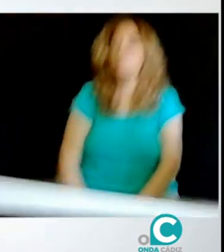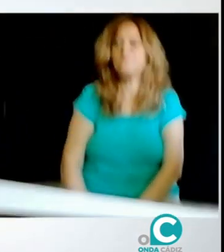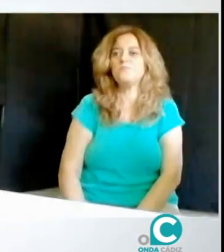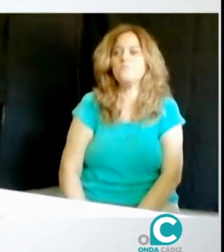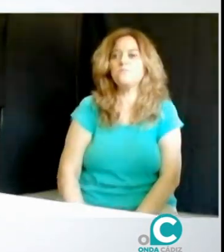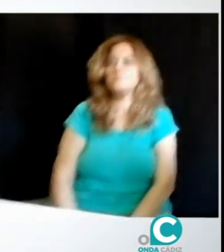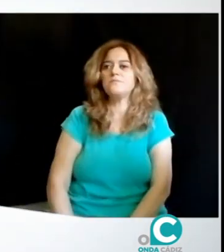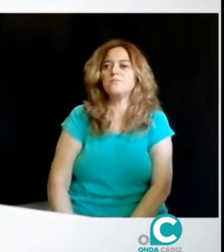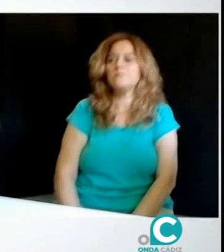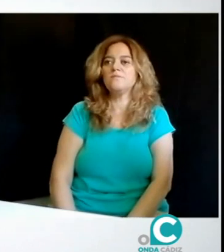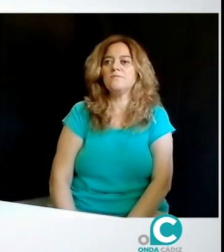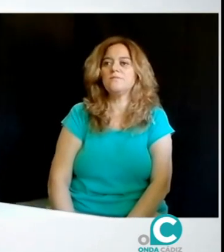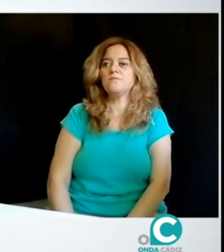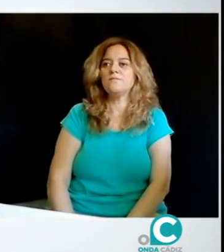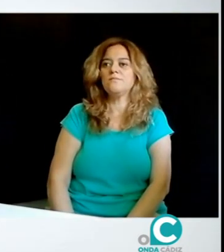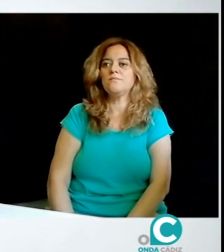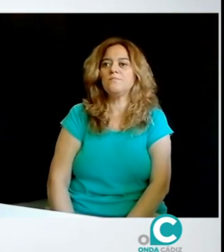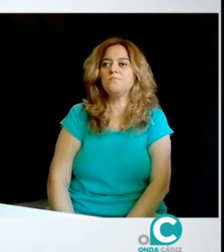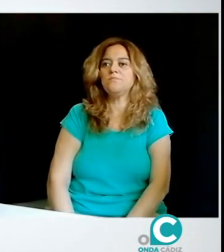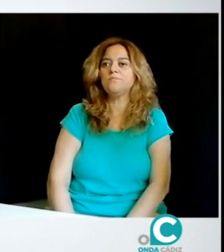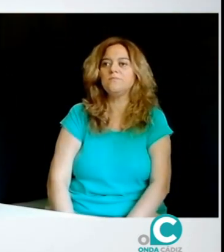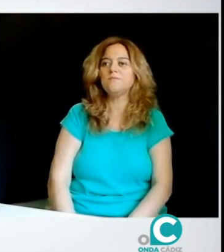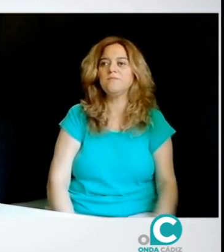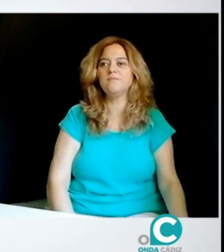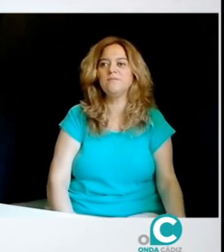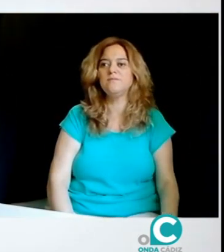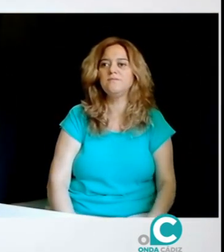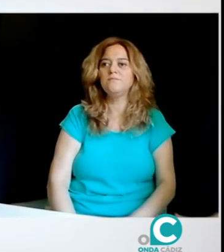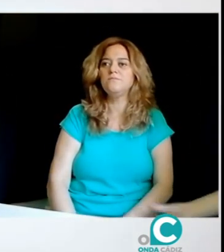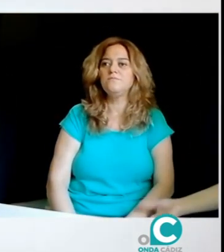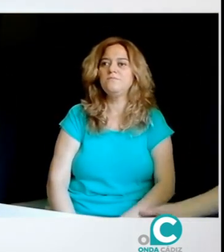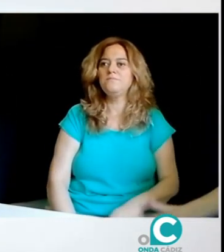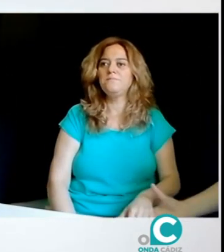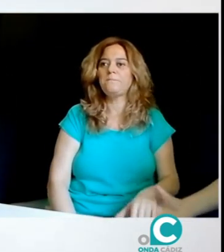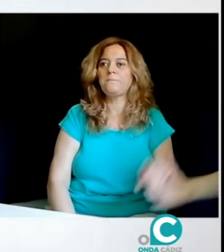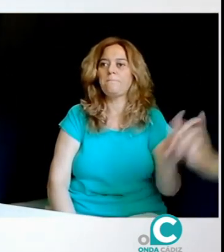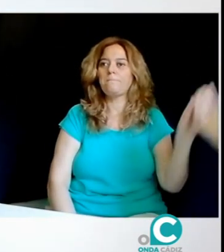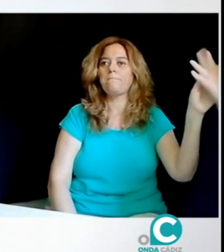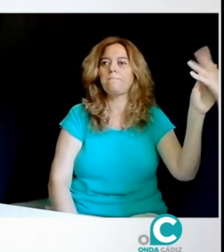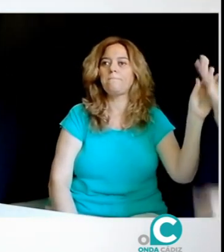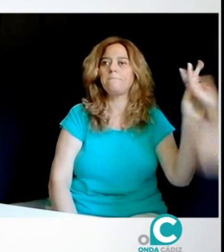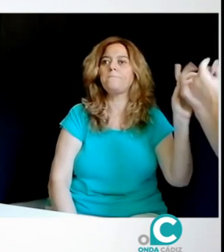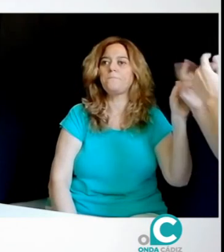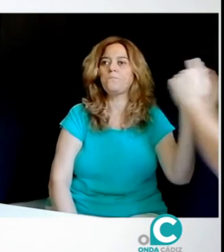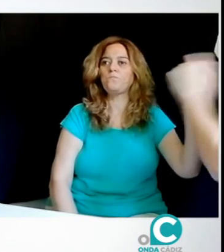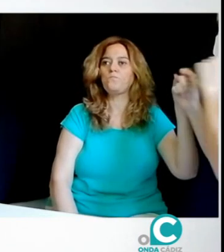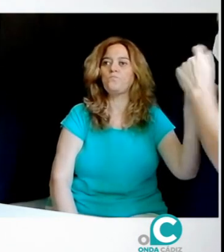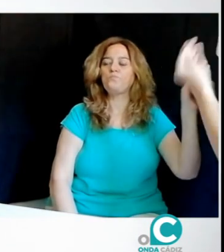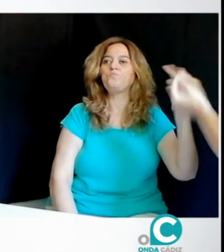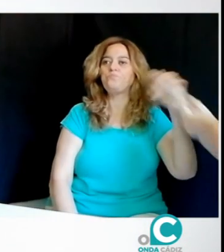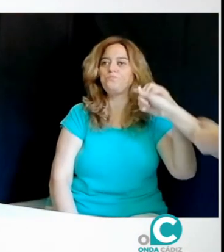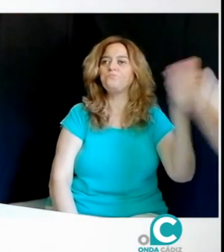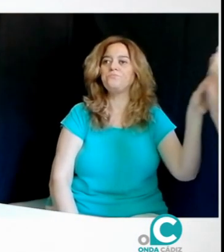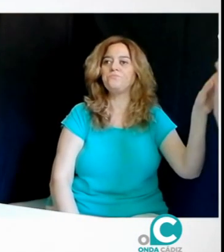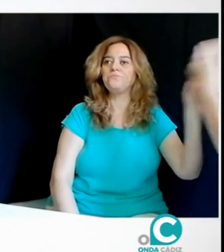sensibilizar y concienciar a la sociedad sobre este asunto tan importante. Por ello, María del Carmen, pues te agradecemos enormemente que nos estés acompañando esta